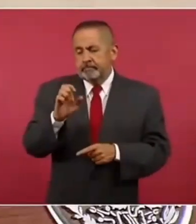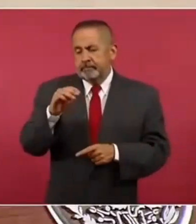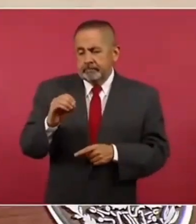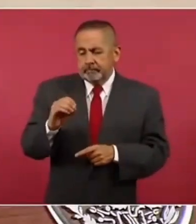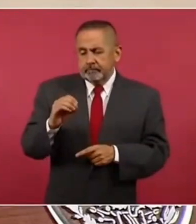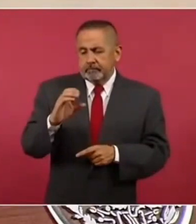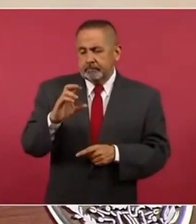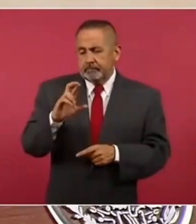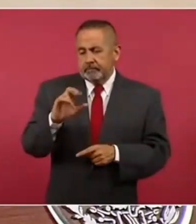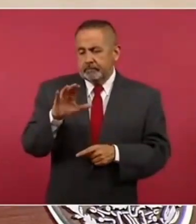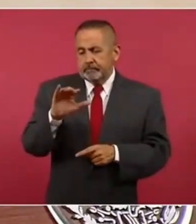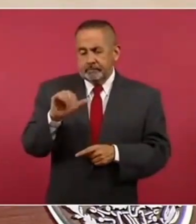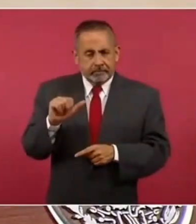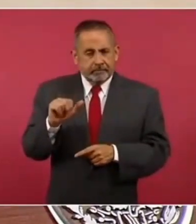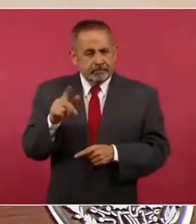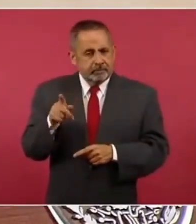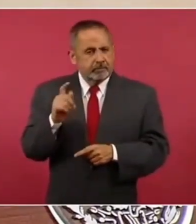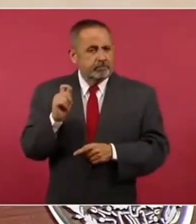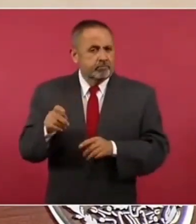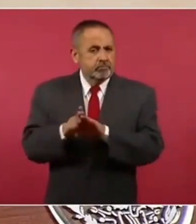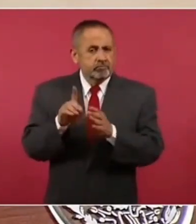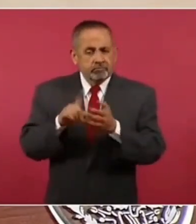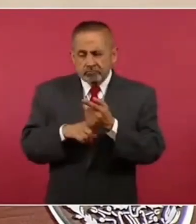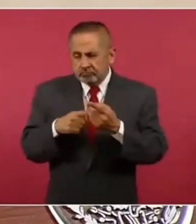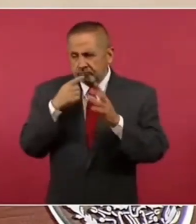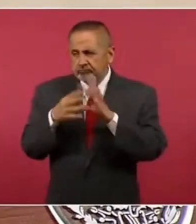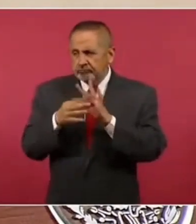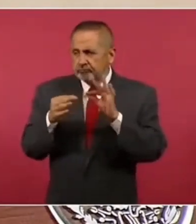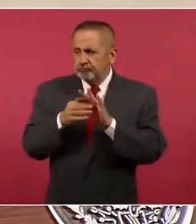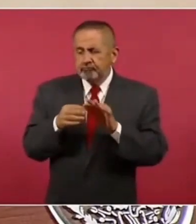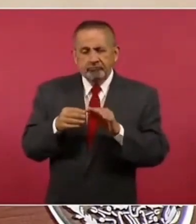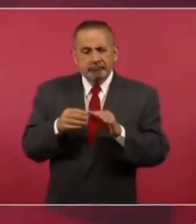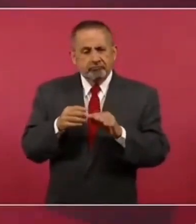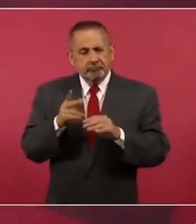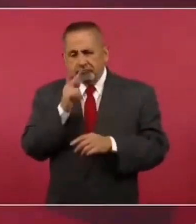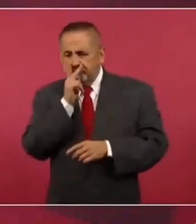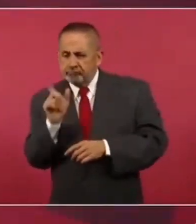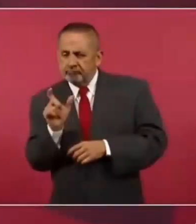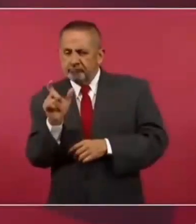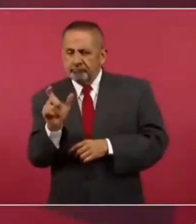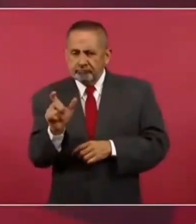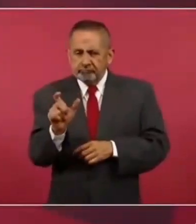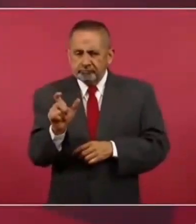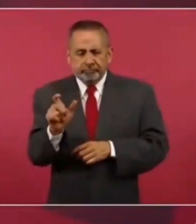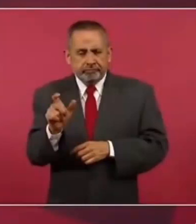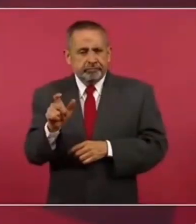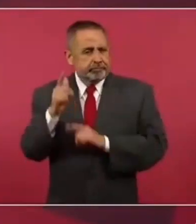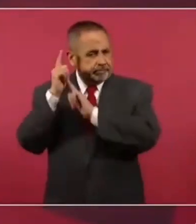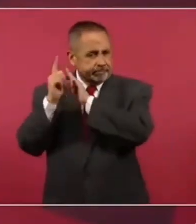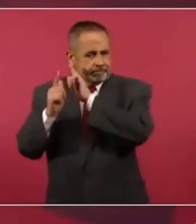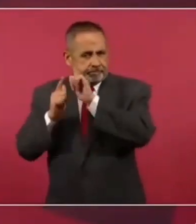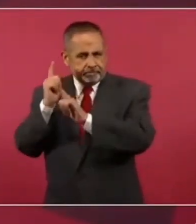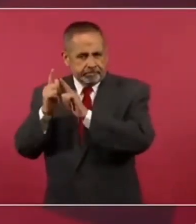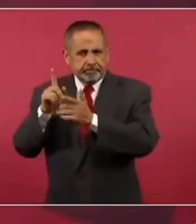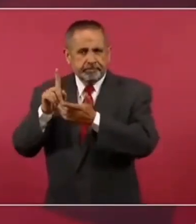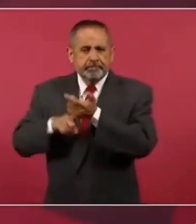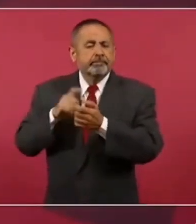el lenguaje o en la palabra de origen griego